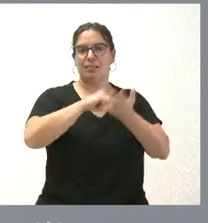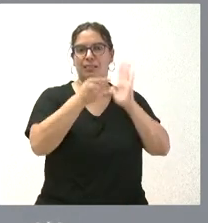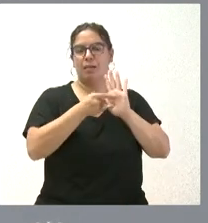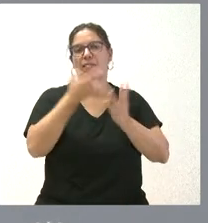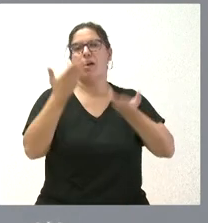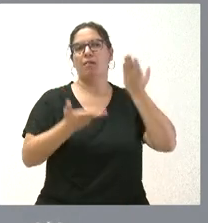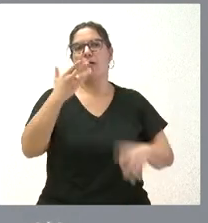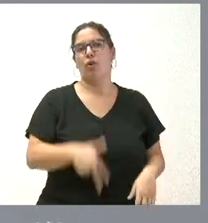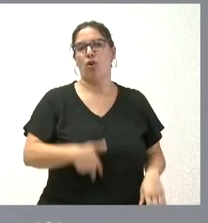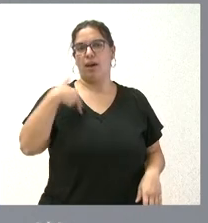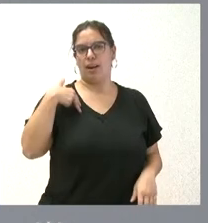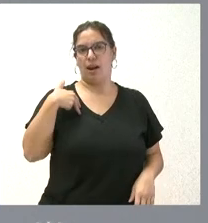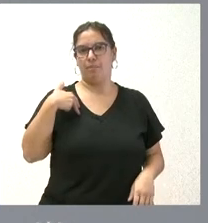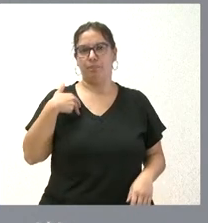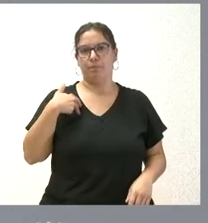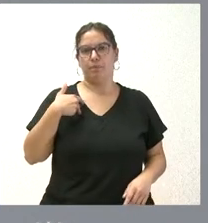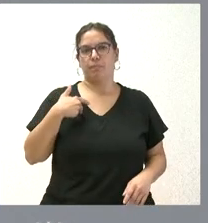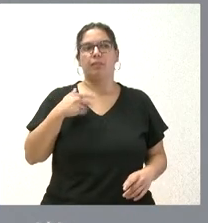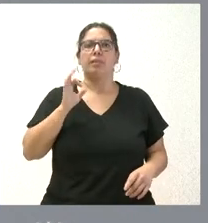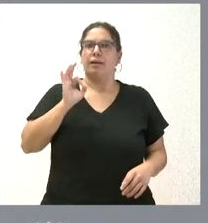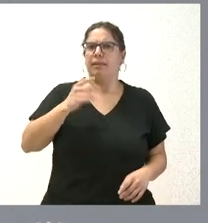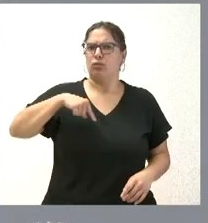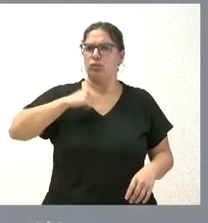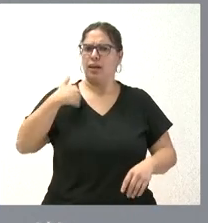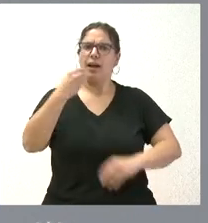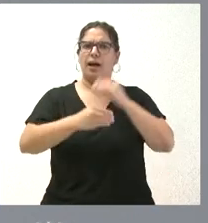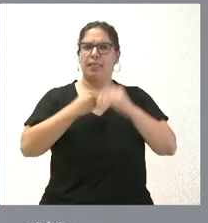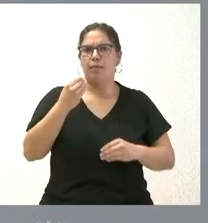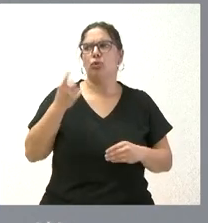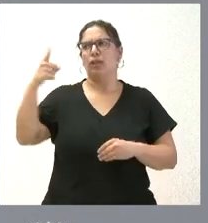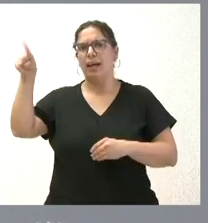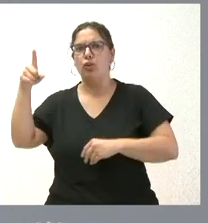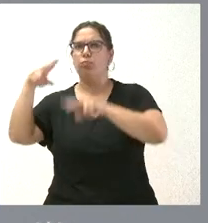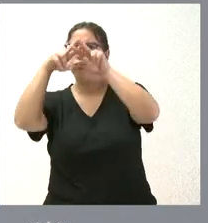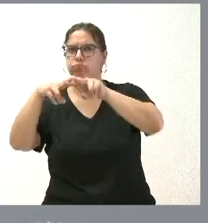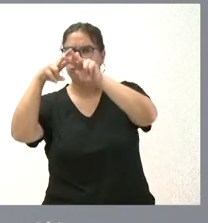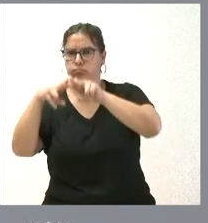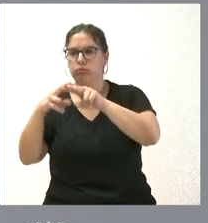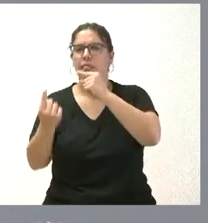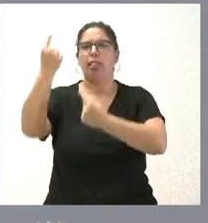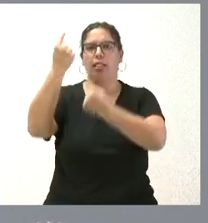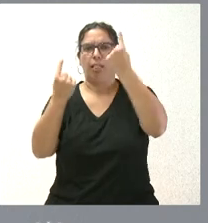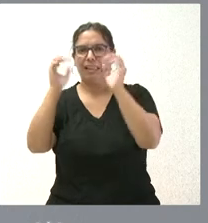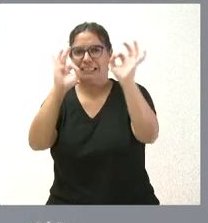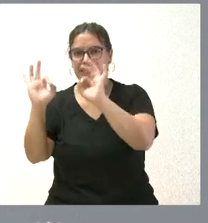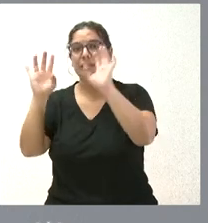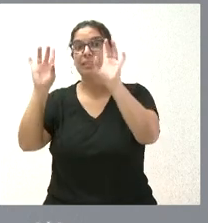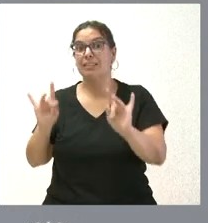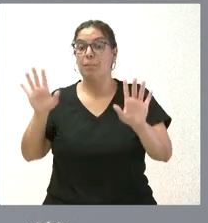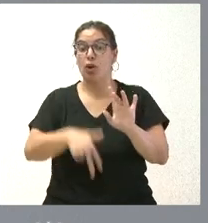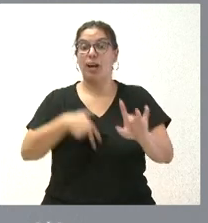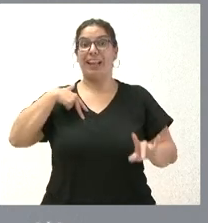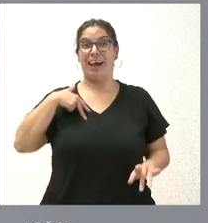Más allá de los encargos puntuales que le podemos hacer y que nosotros hacemos a la AIREF, establecer un procedimiento más generalizado para el conjunto de las políticas